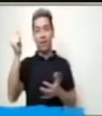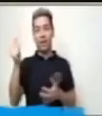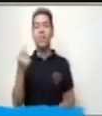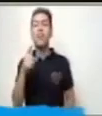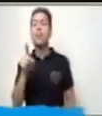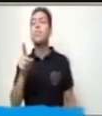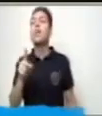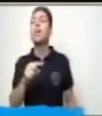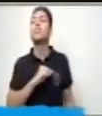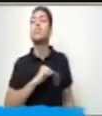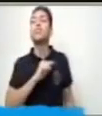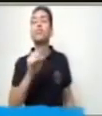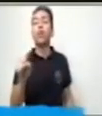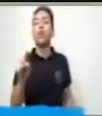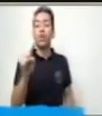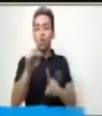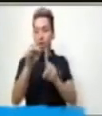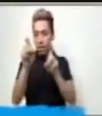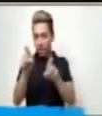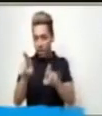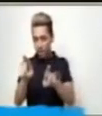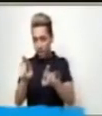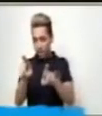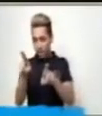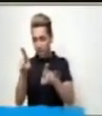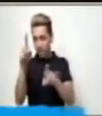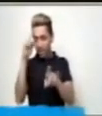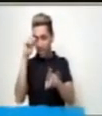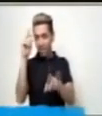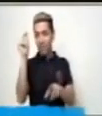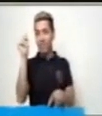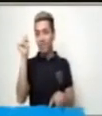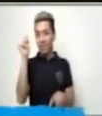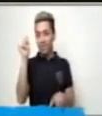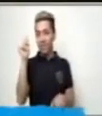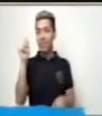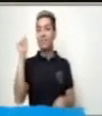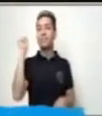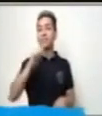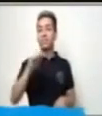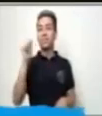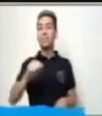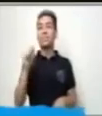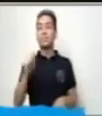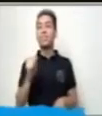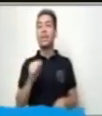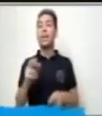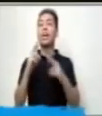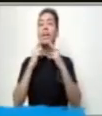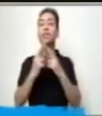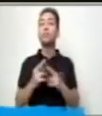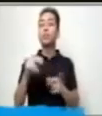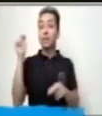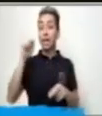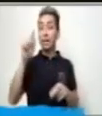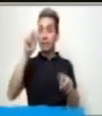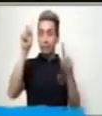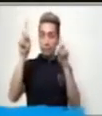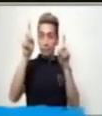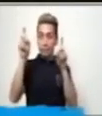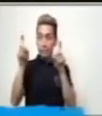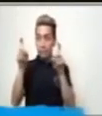soy? Muy bien. La respuesta a este acertijo es